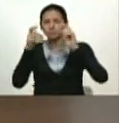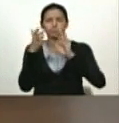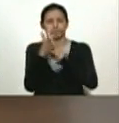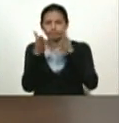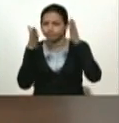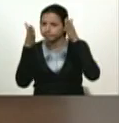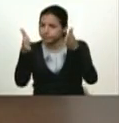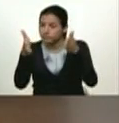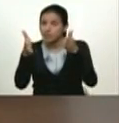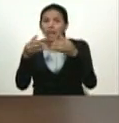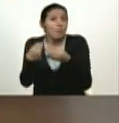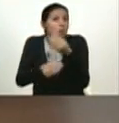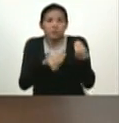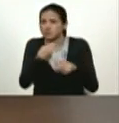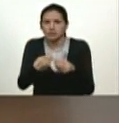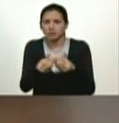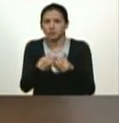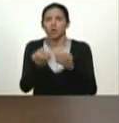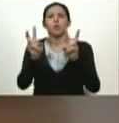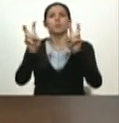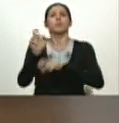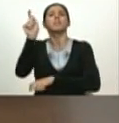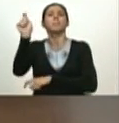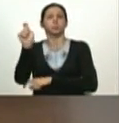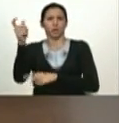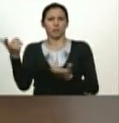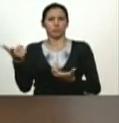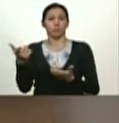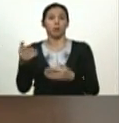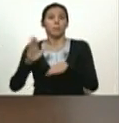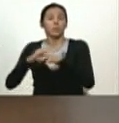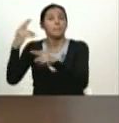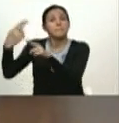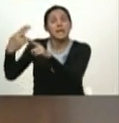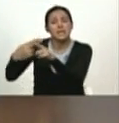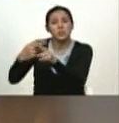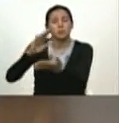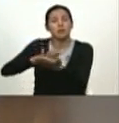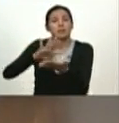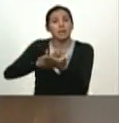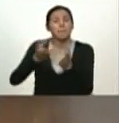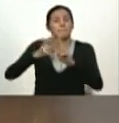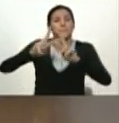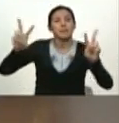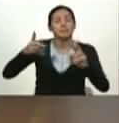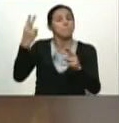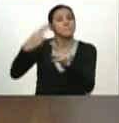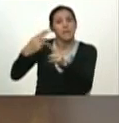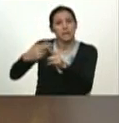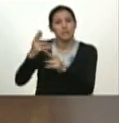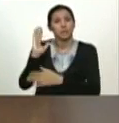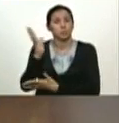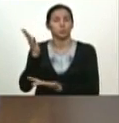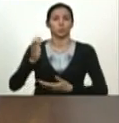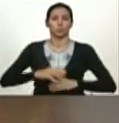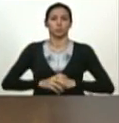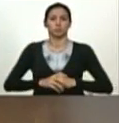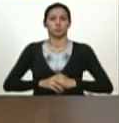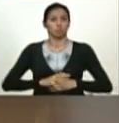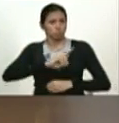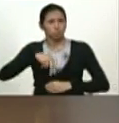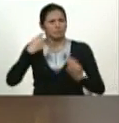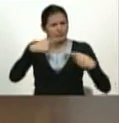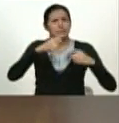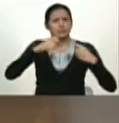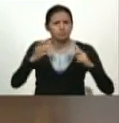los pasos que hay que dar con esta gente que amenaza la estabilidad, la tranquilidad del país y la paz. Hemos hecho todo por la paz.